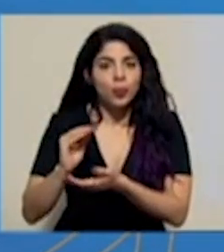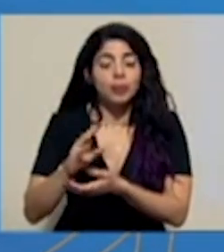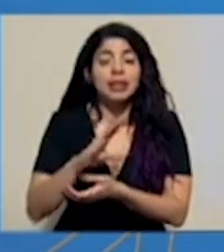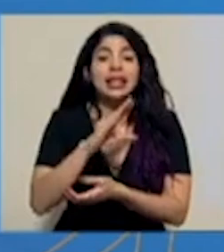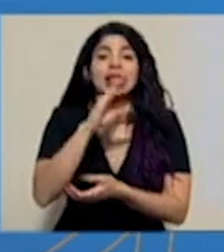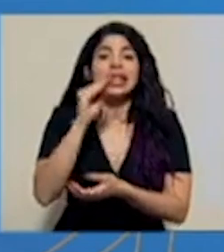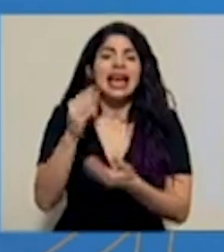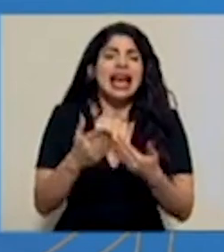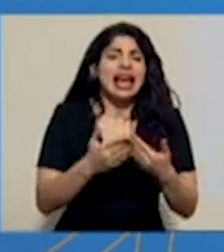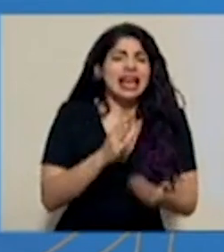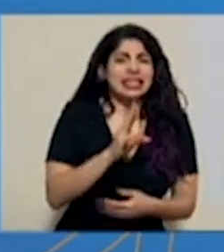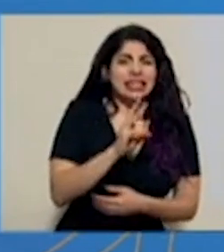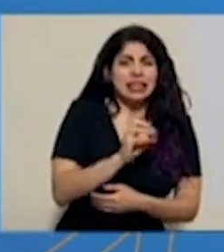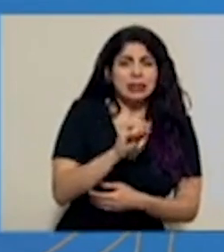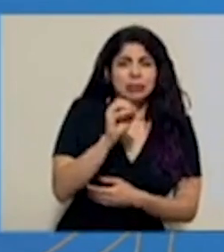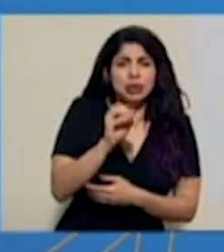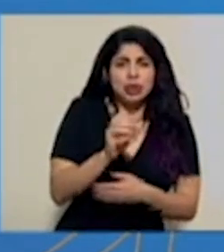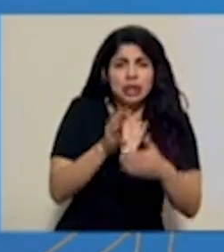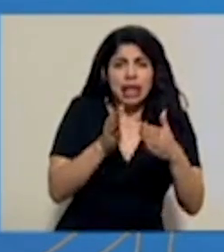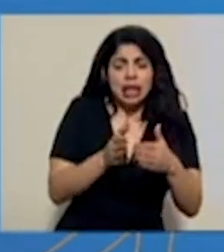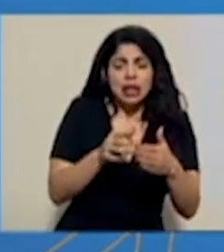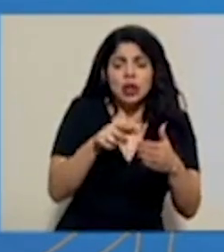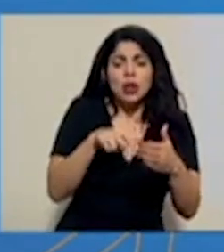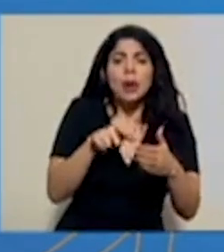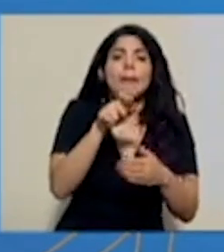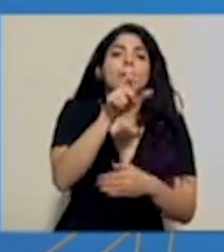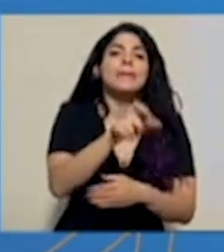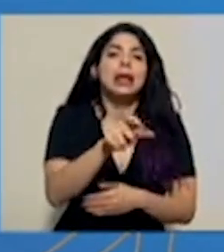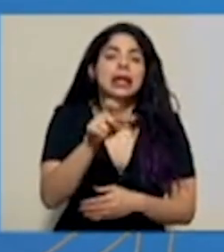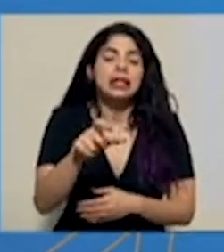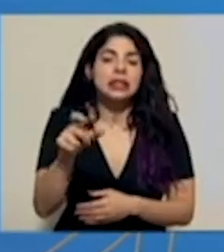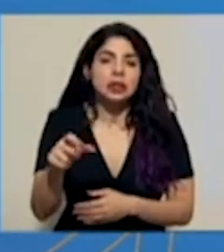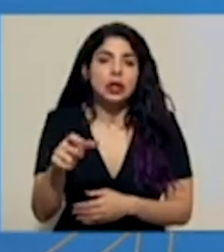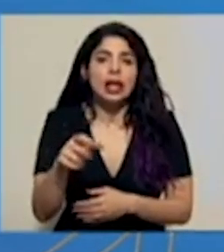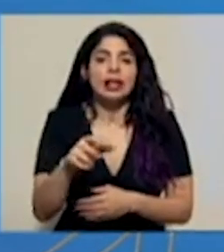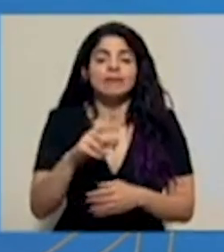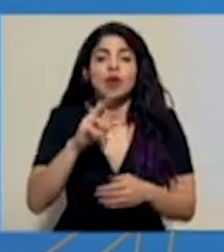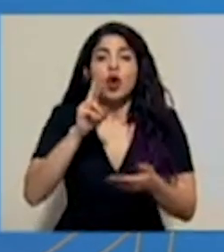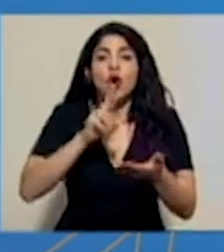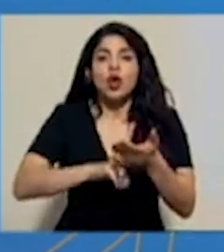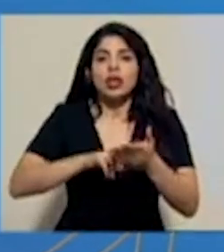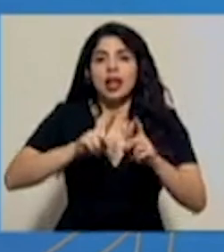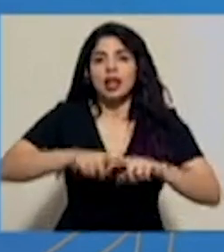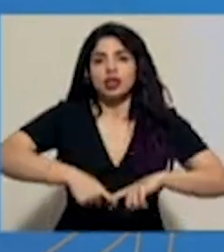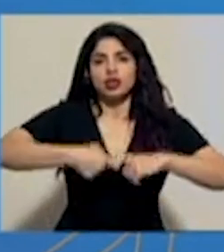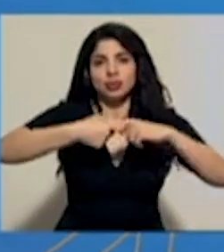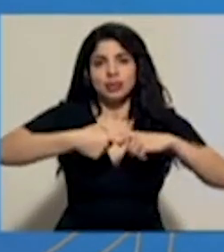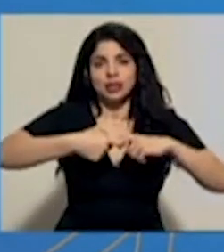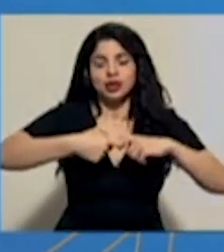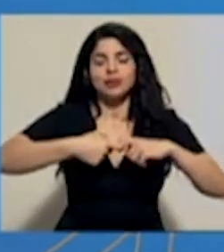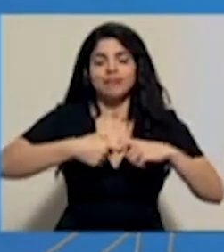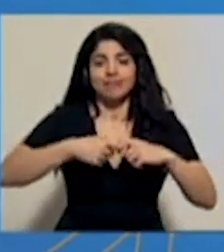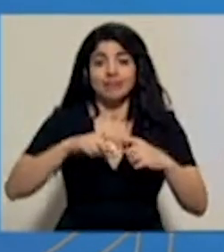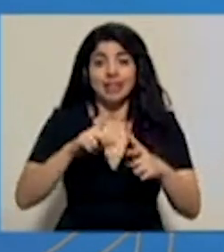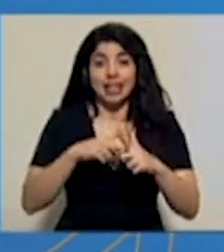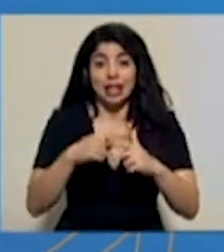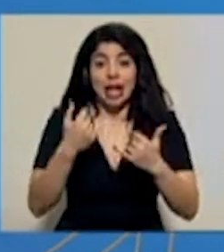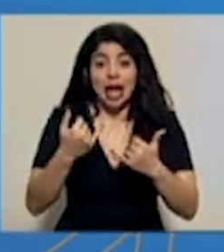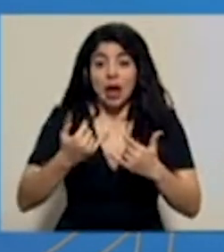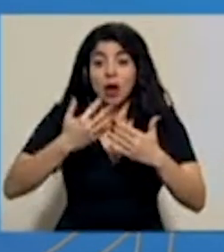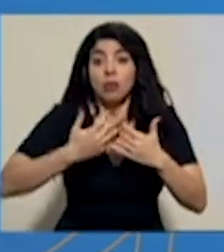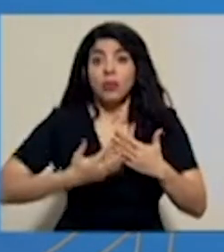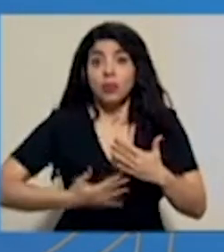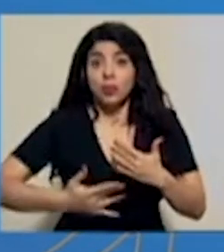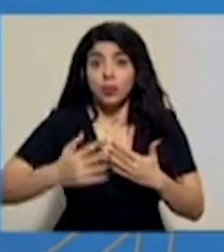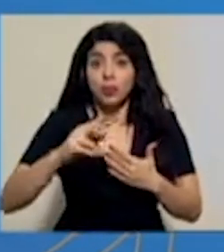casi un 6% son personas que han tenido una suspensión de contrato laboral. En esta siguiente etapa,